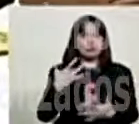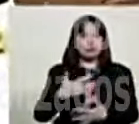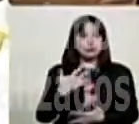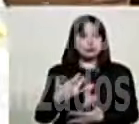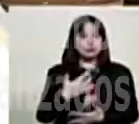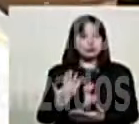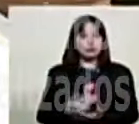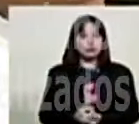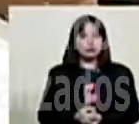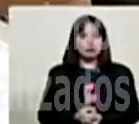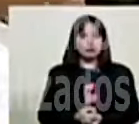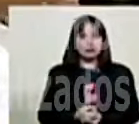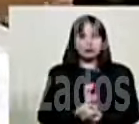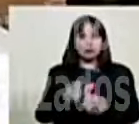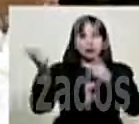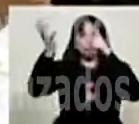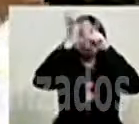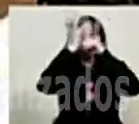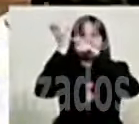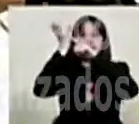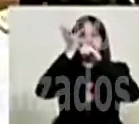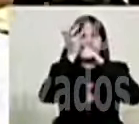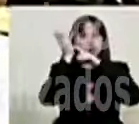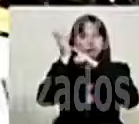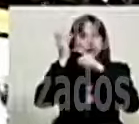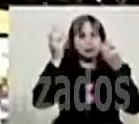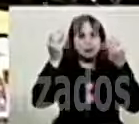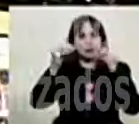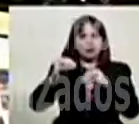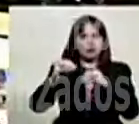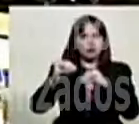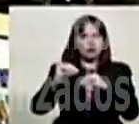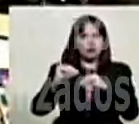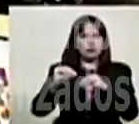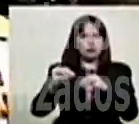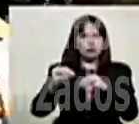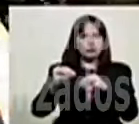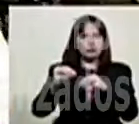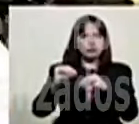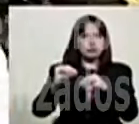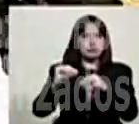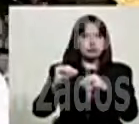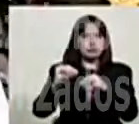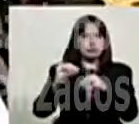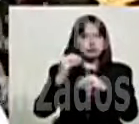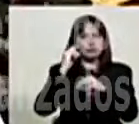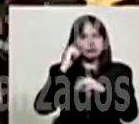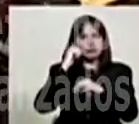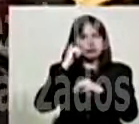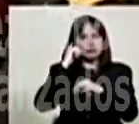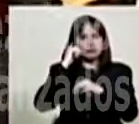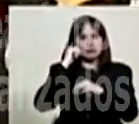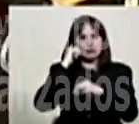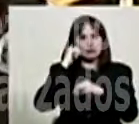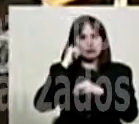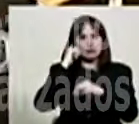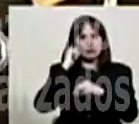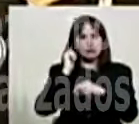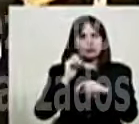Este dron, de acuerdo a como ha sido establecido en la investigación.